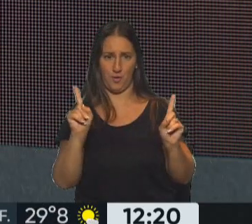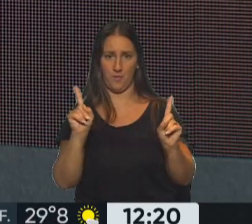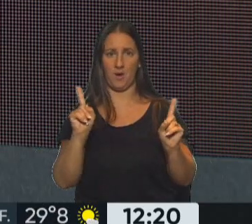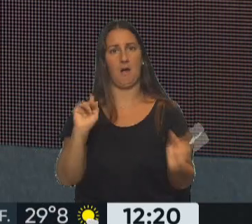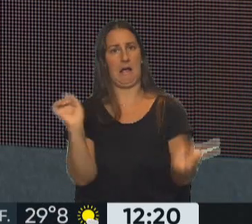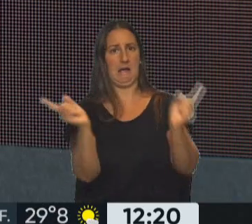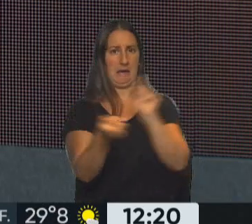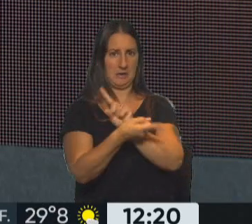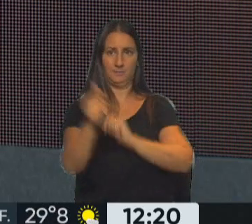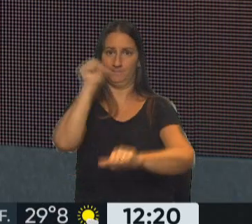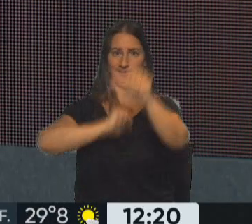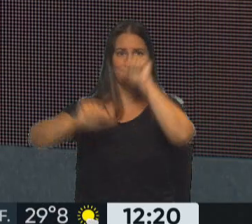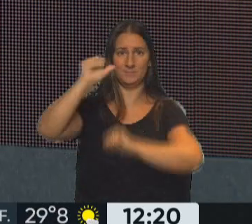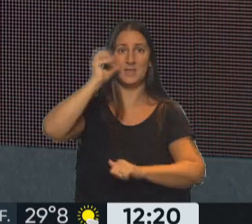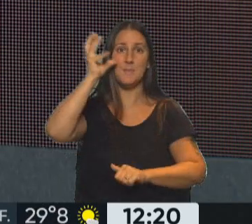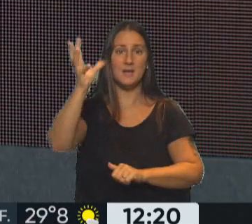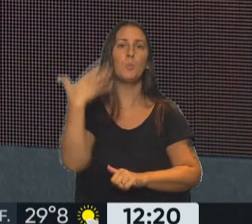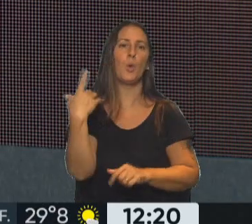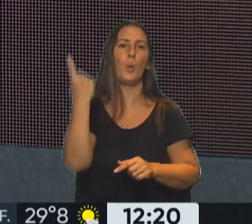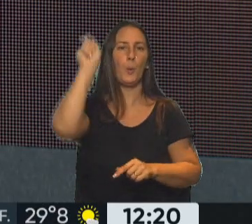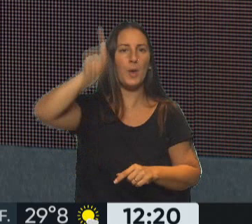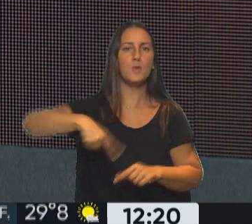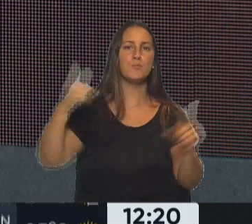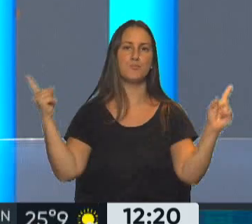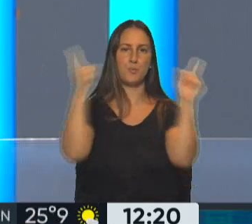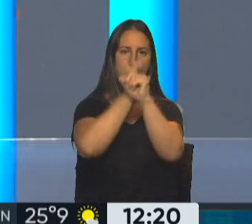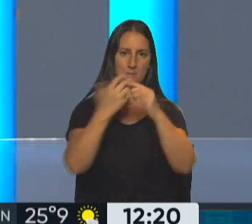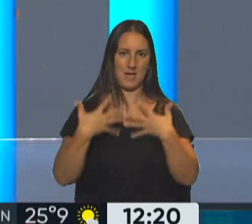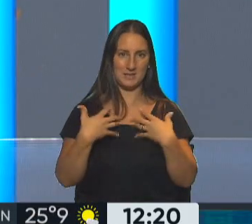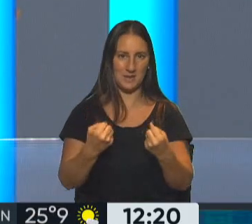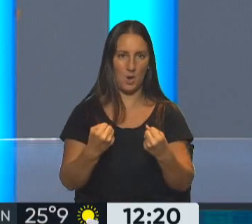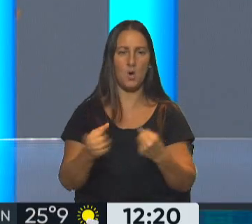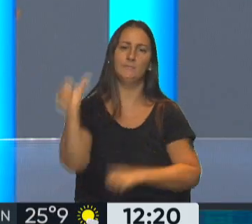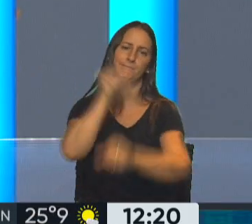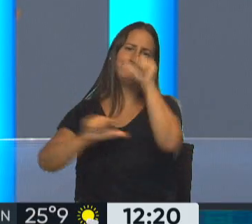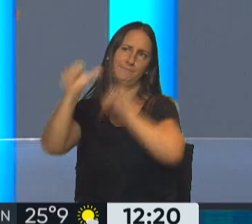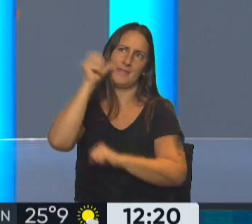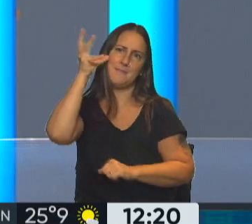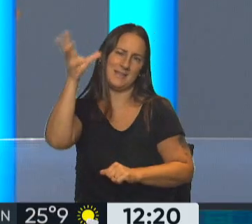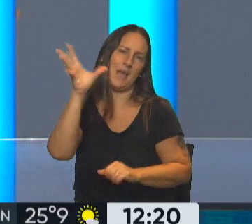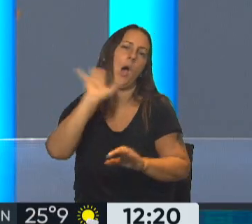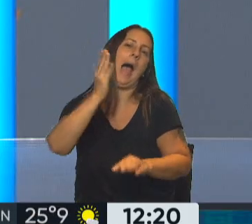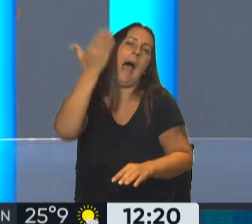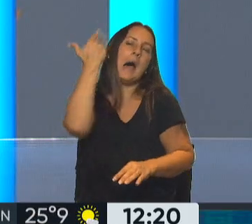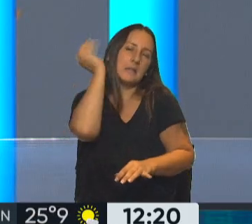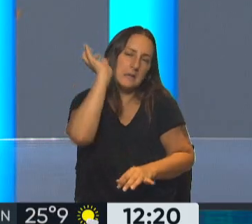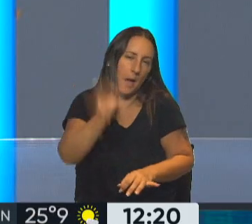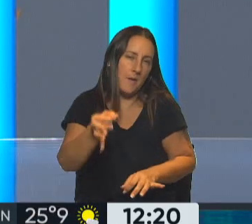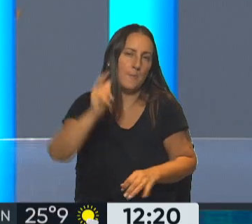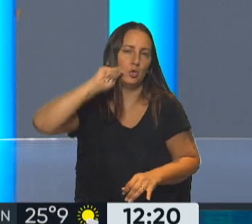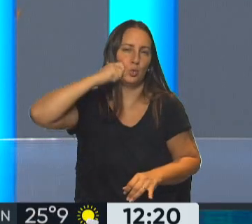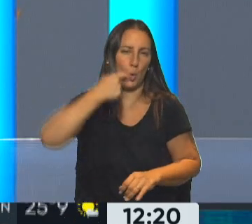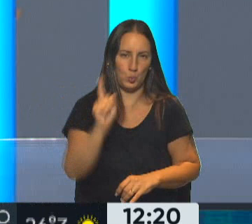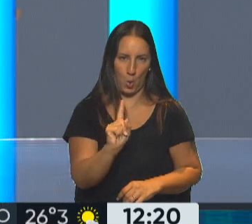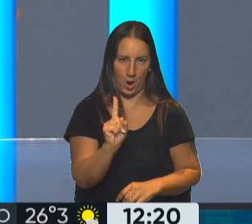el consumo en exceso puede generar problemas para la salud. Exacto, el consumo en exceso ya sabemos, sabíamos, ¿no es cierto? Pero lo